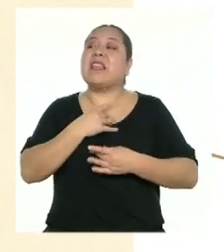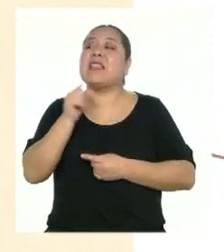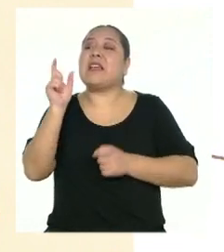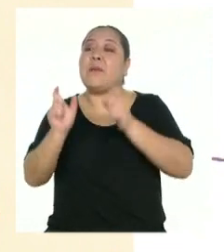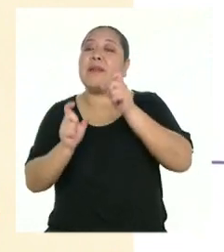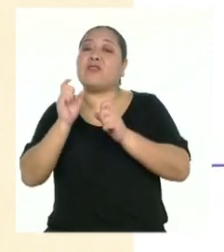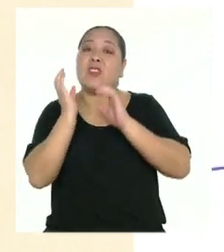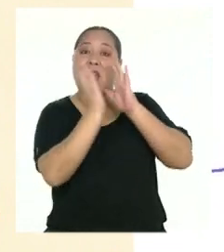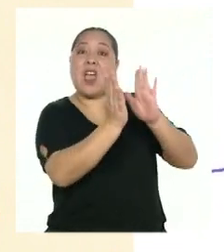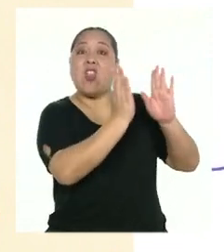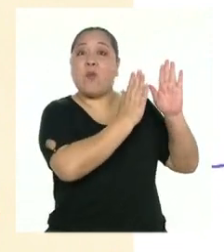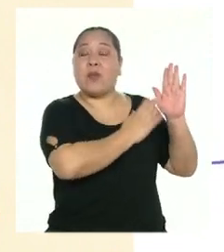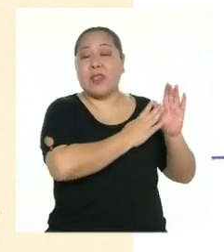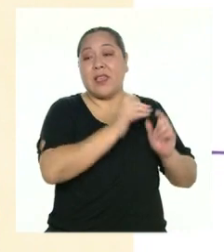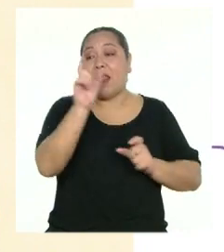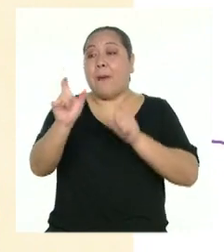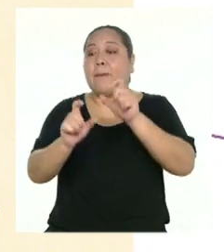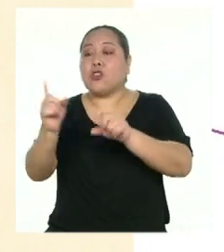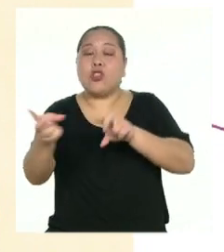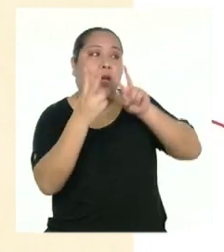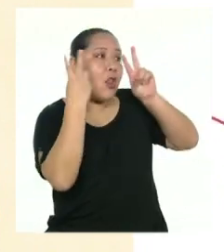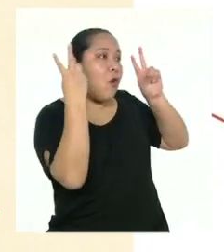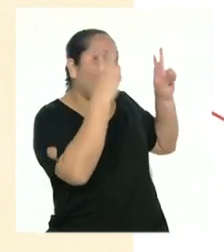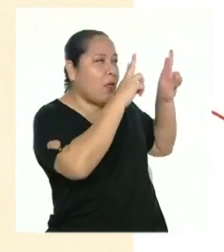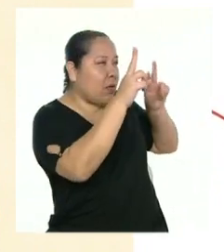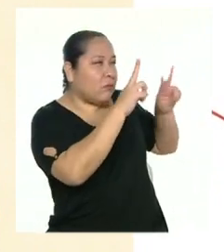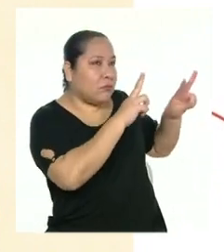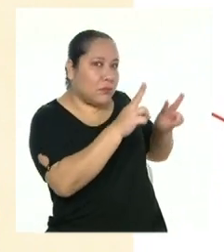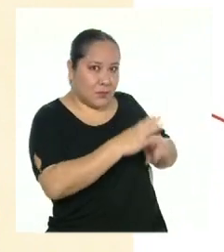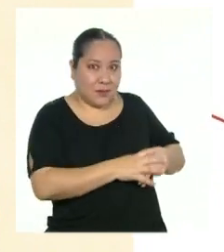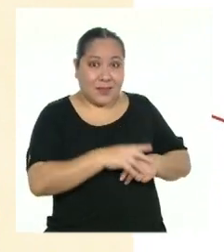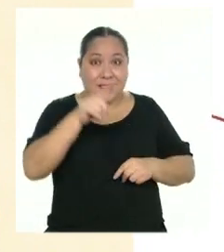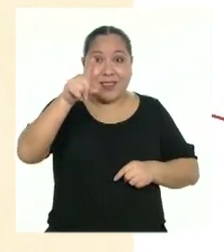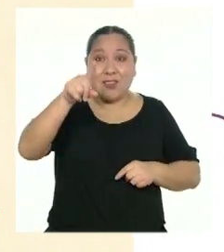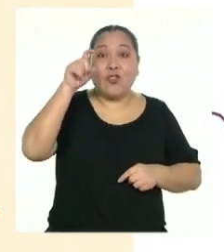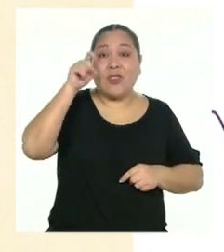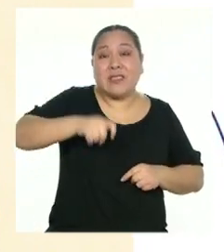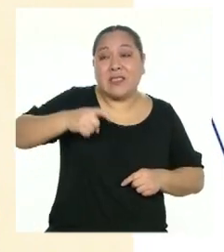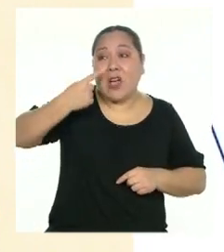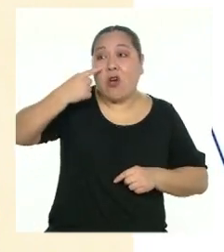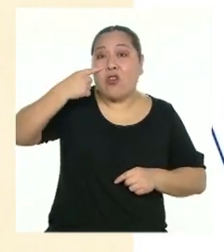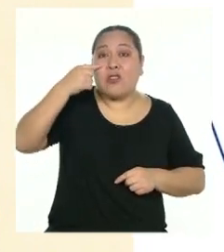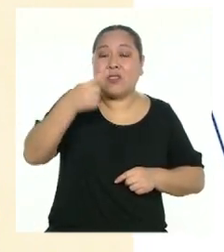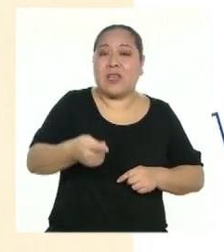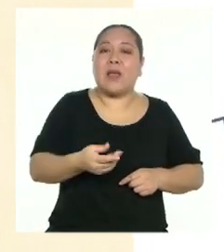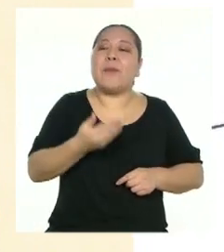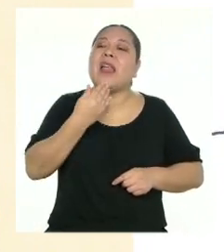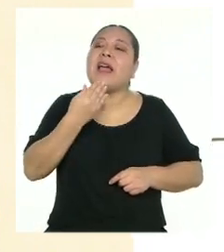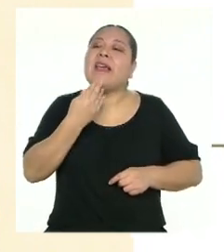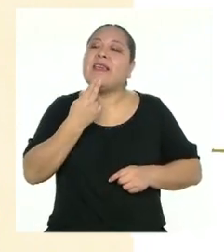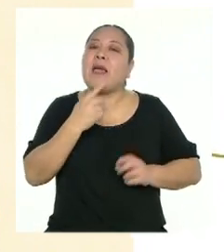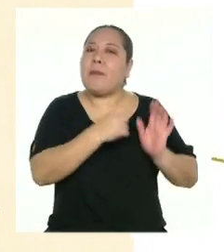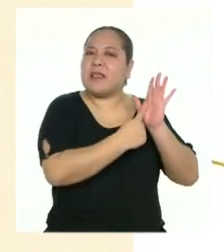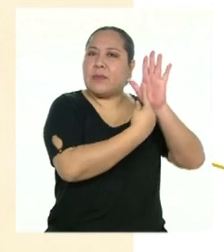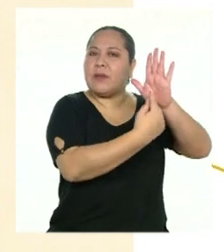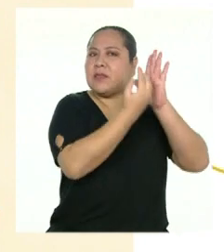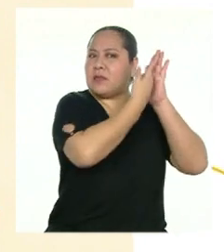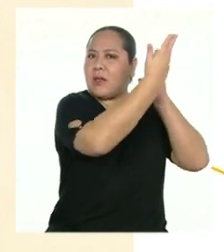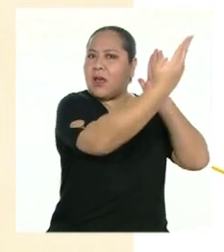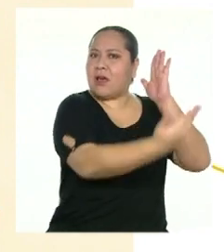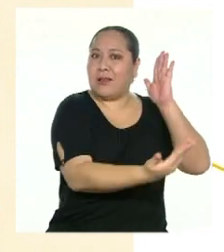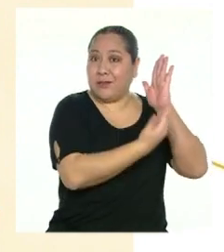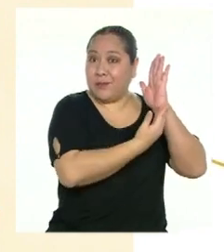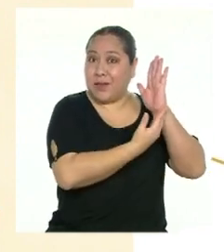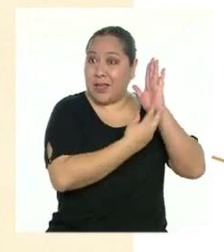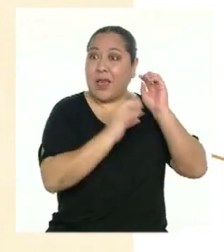realizan y de tu público receptor. Así que debes conocer bien para quién escribes para que puedas